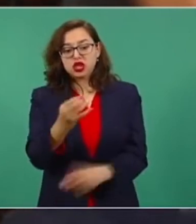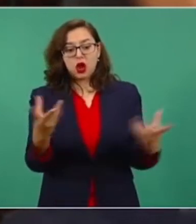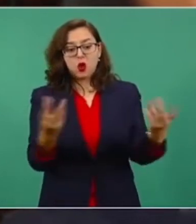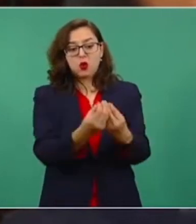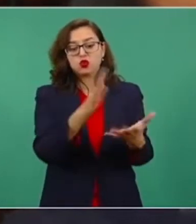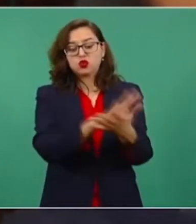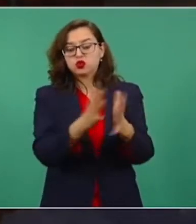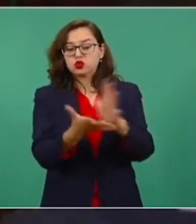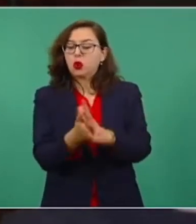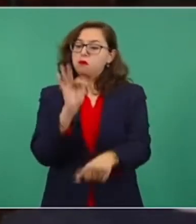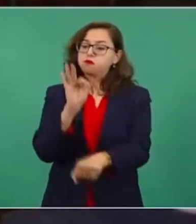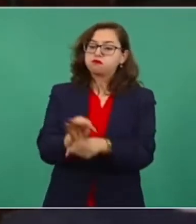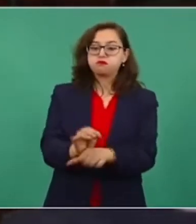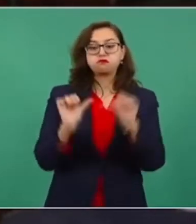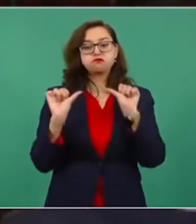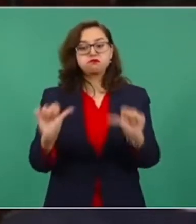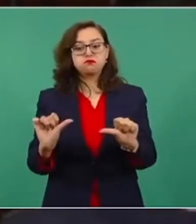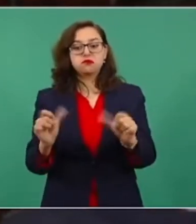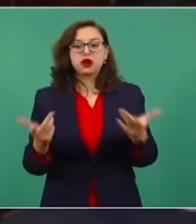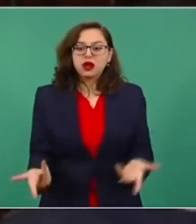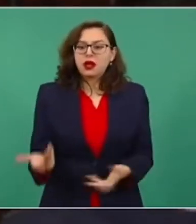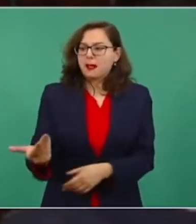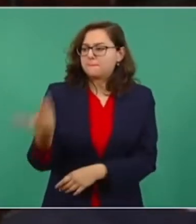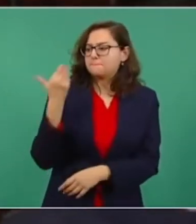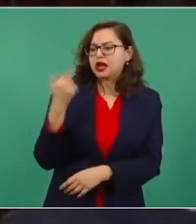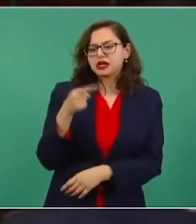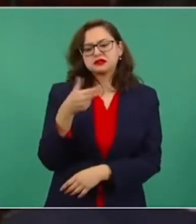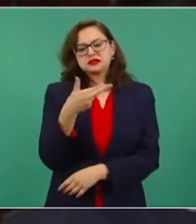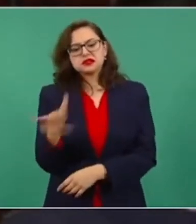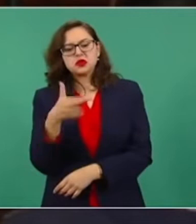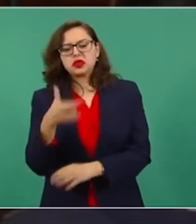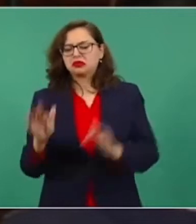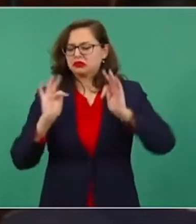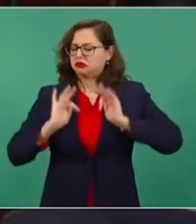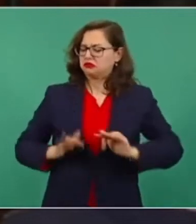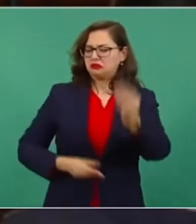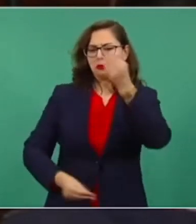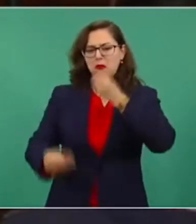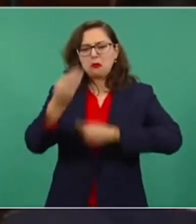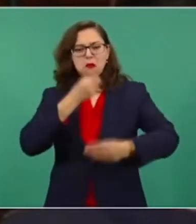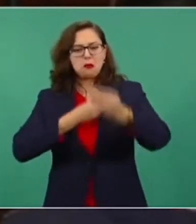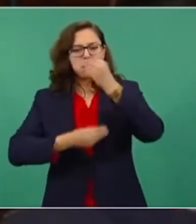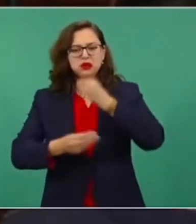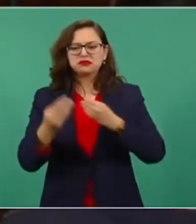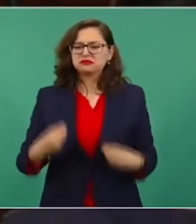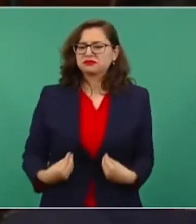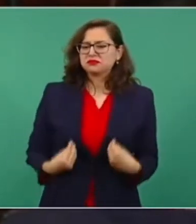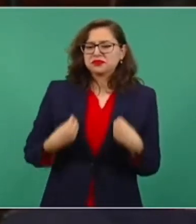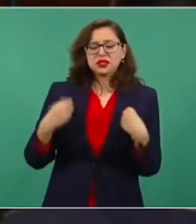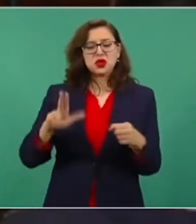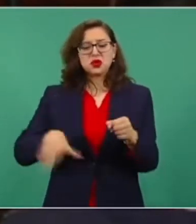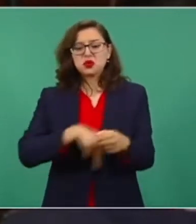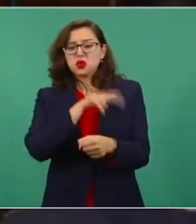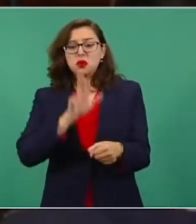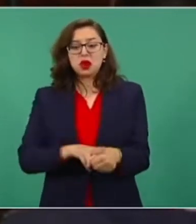realmente él, como lo vimos en un restaurante tranquilamente, está de alguna forma viviendo su vida normal nada